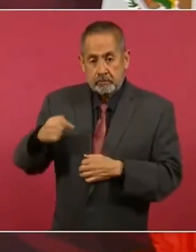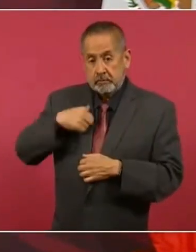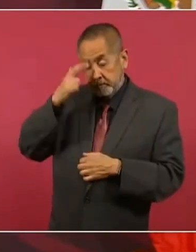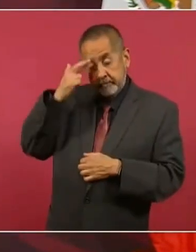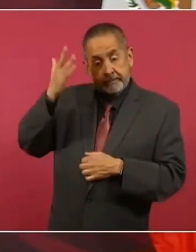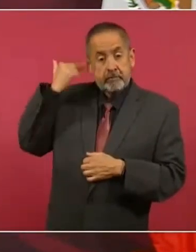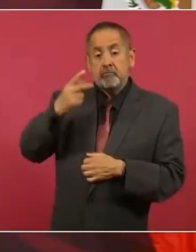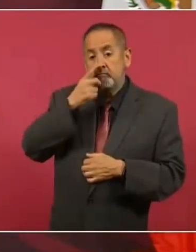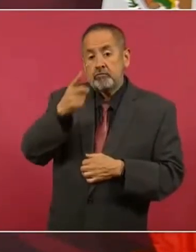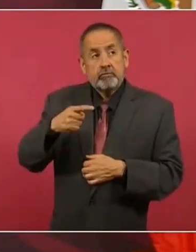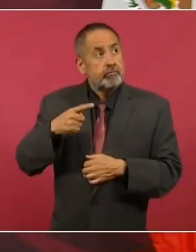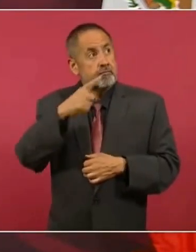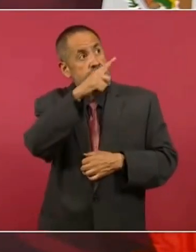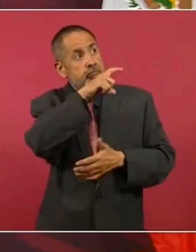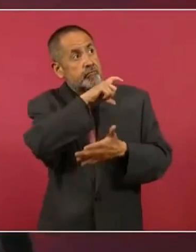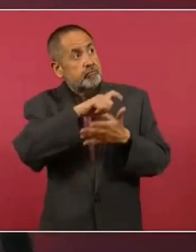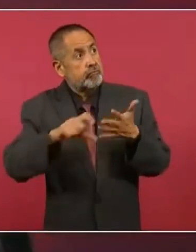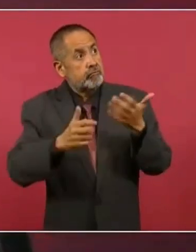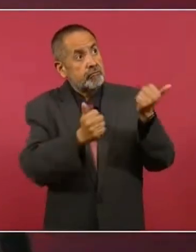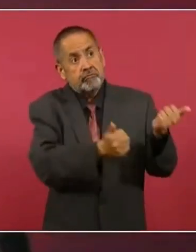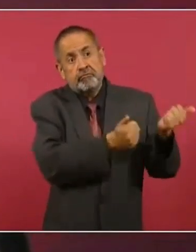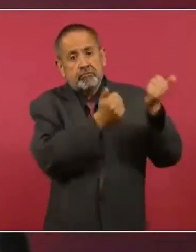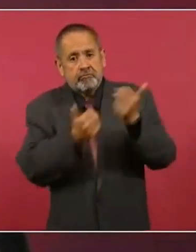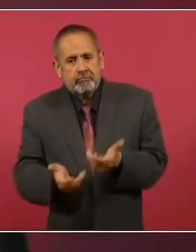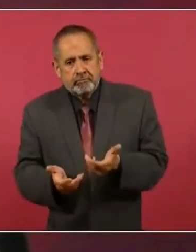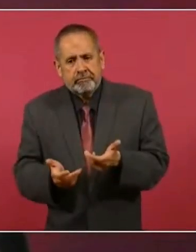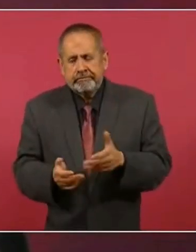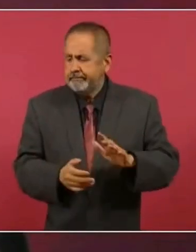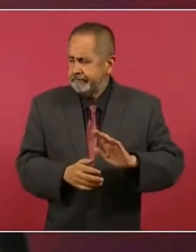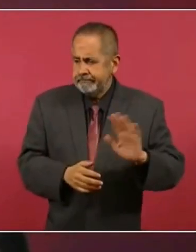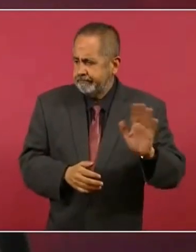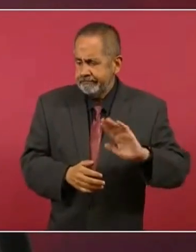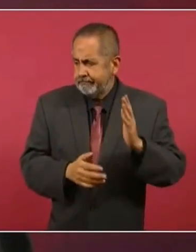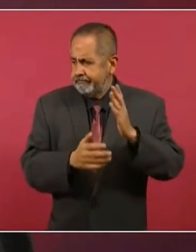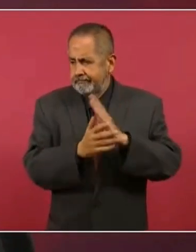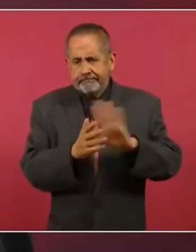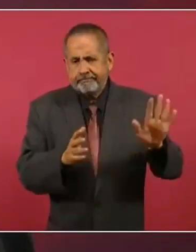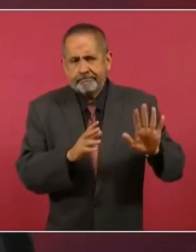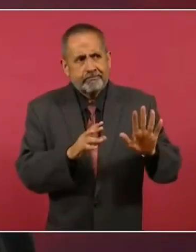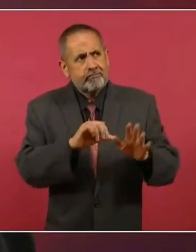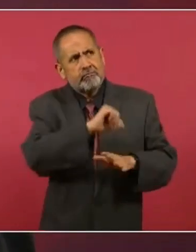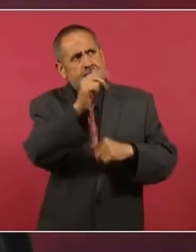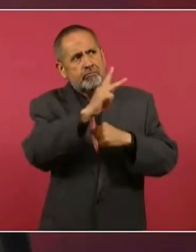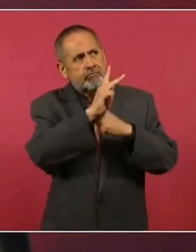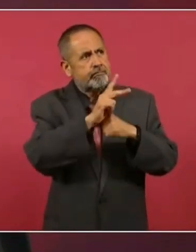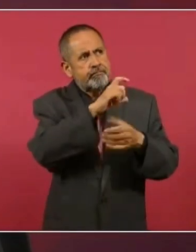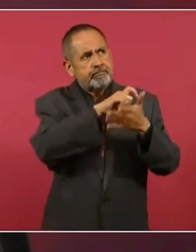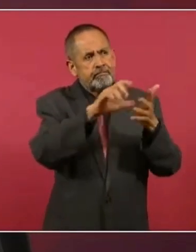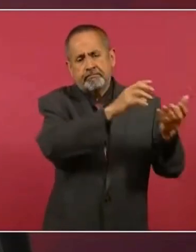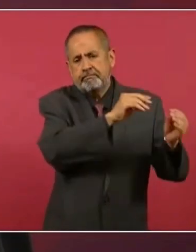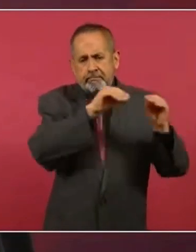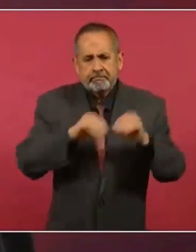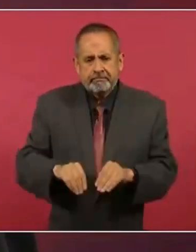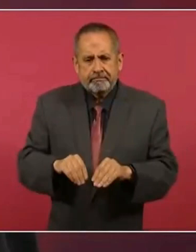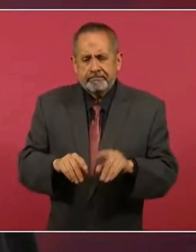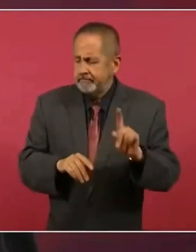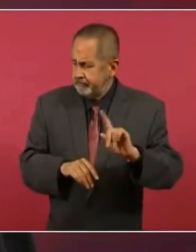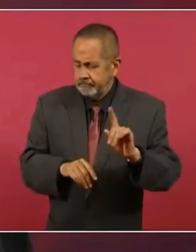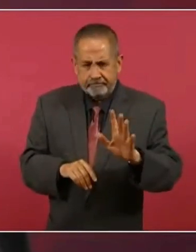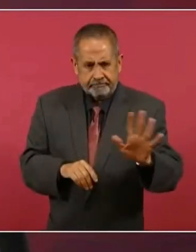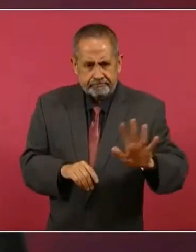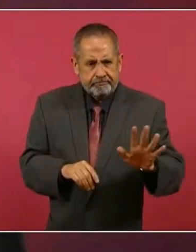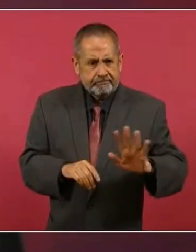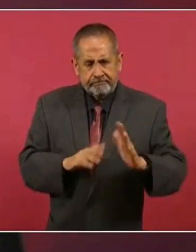combustibles en el extranjero. Porque es,